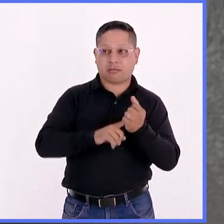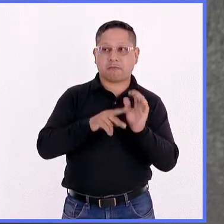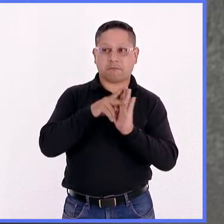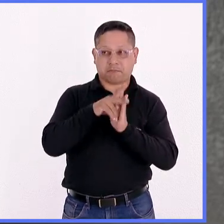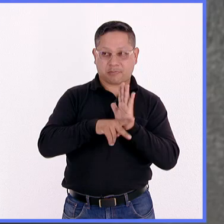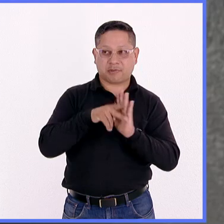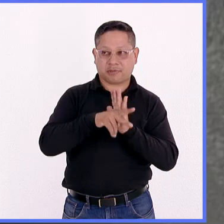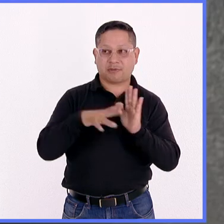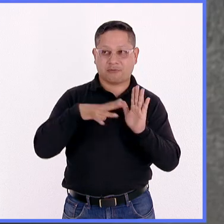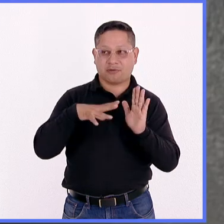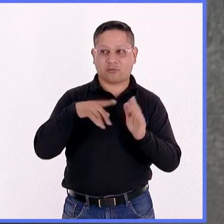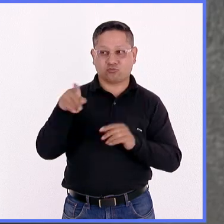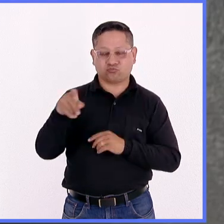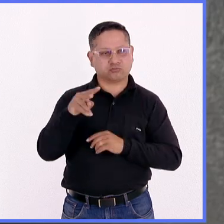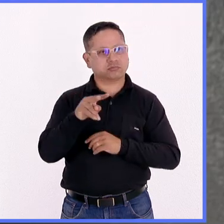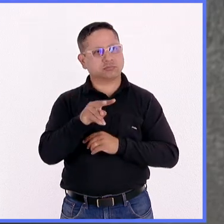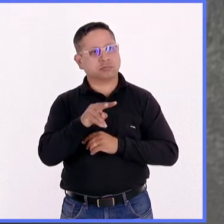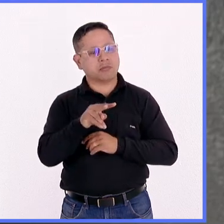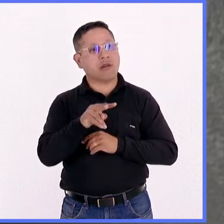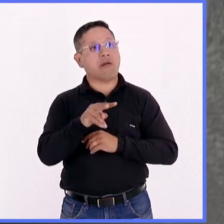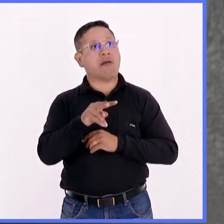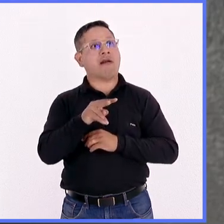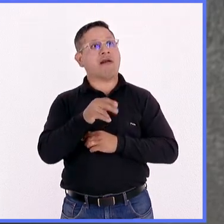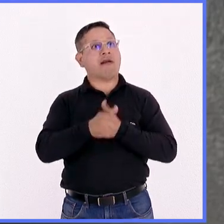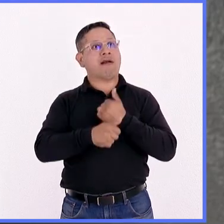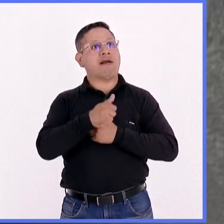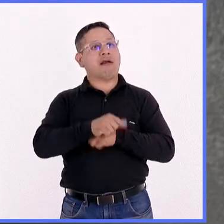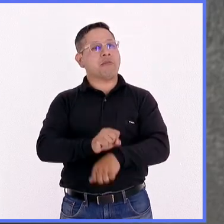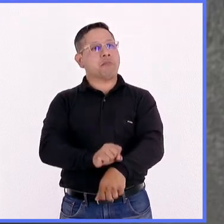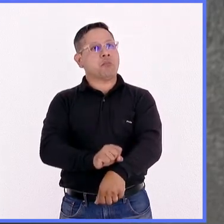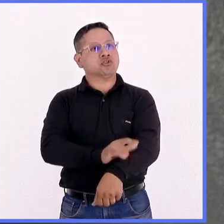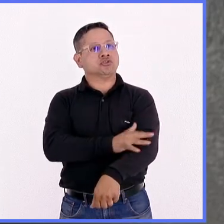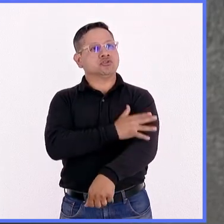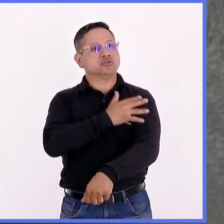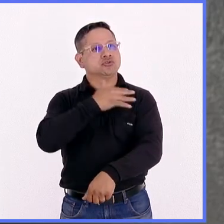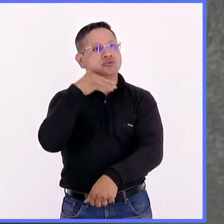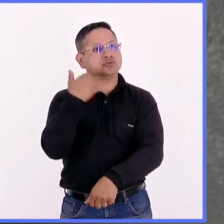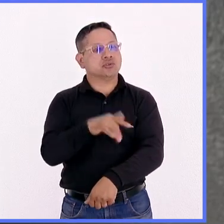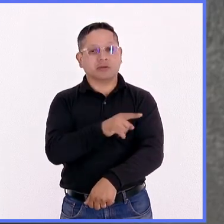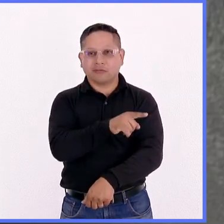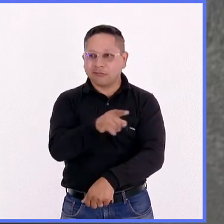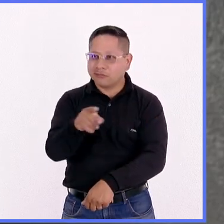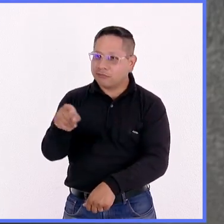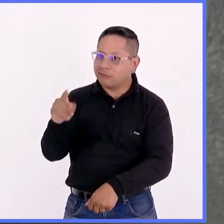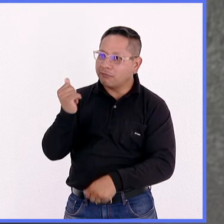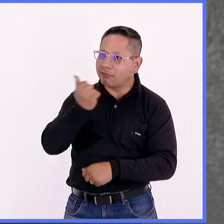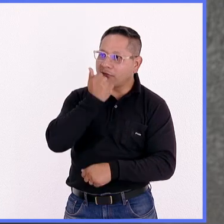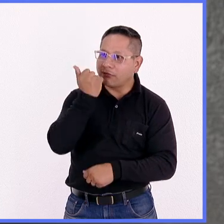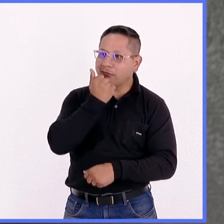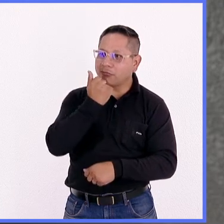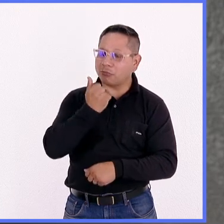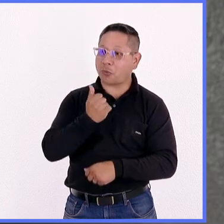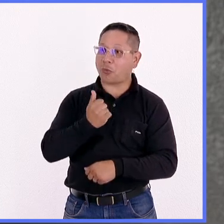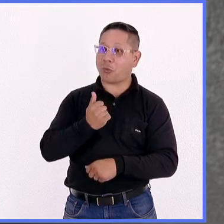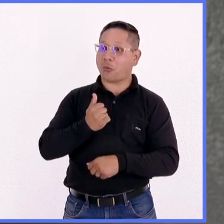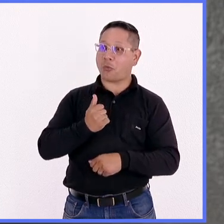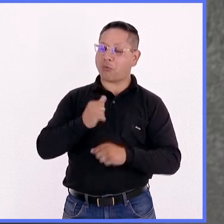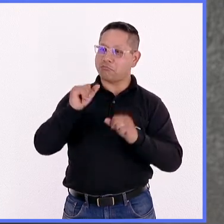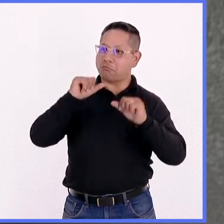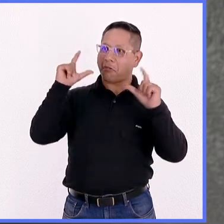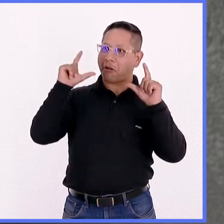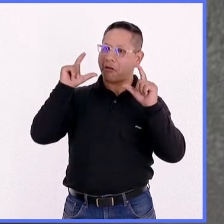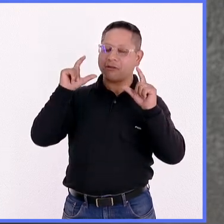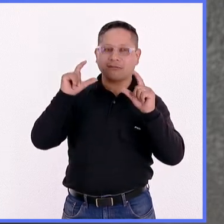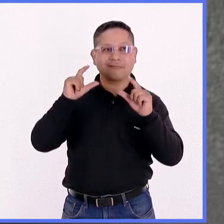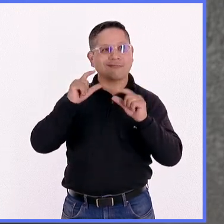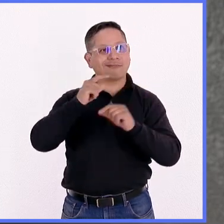emoción que se vive en el concurso, los rostros de los estudiantes que tienen esta